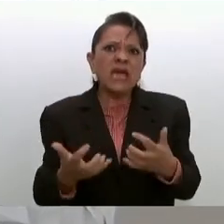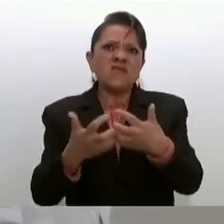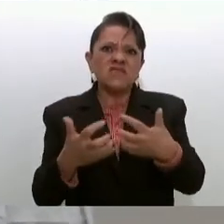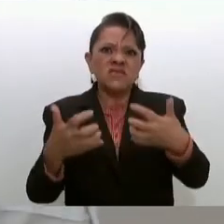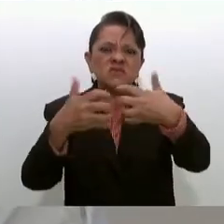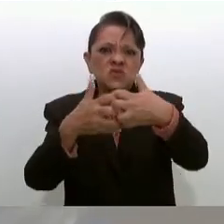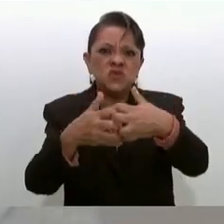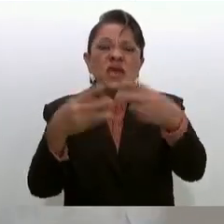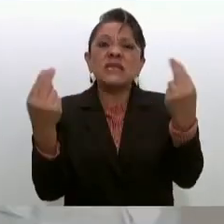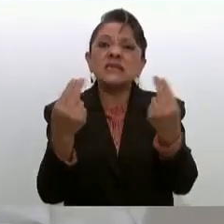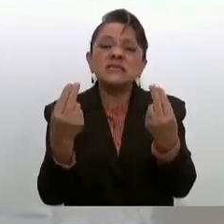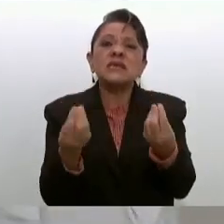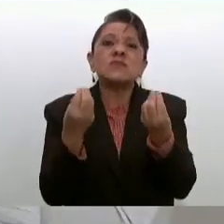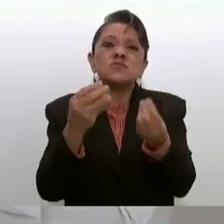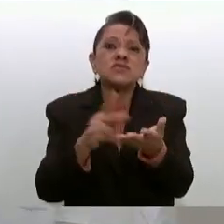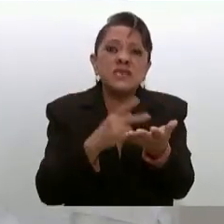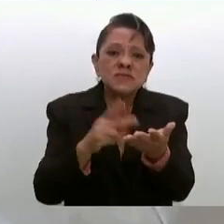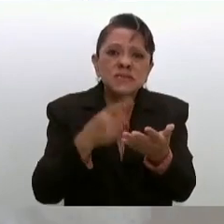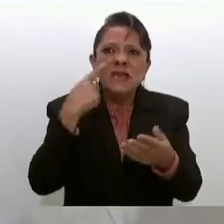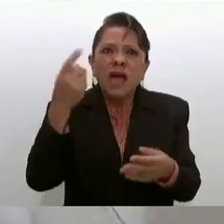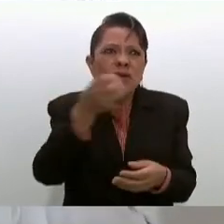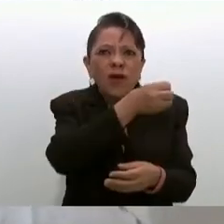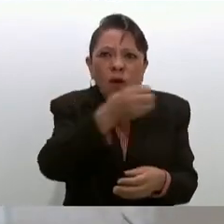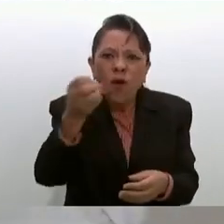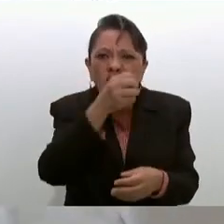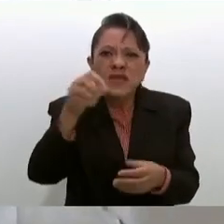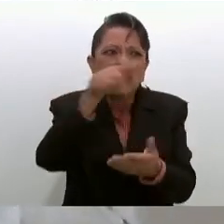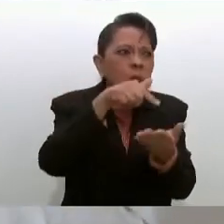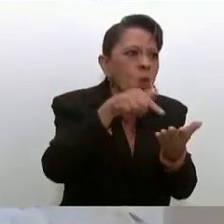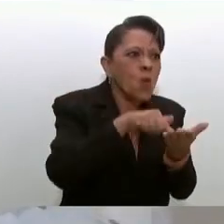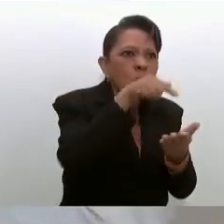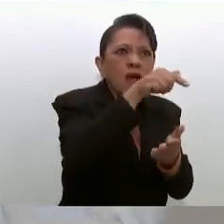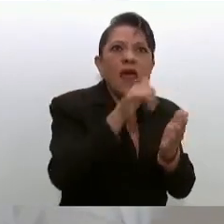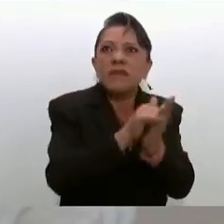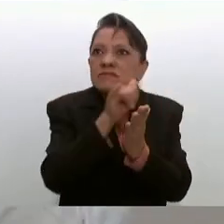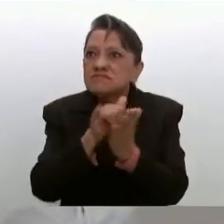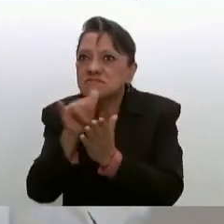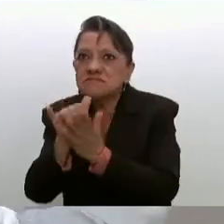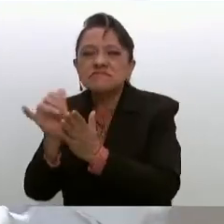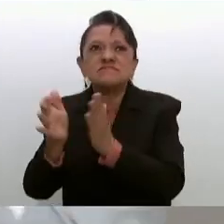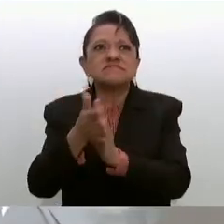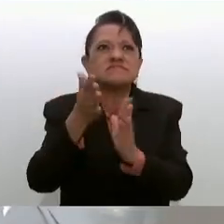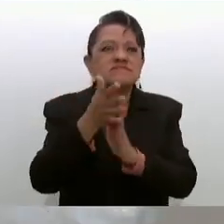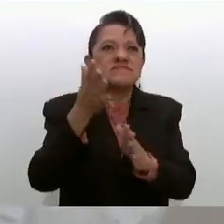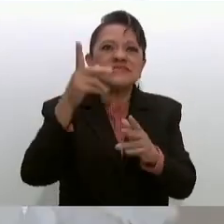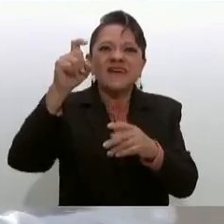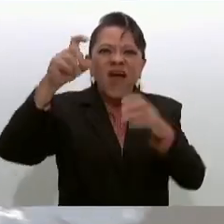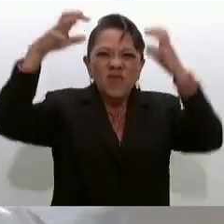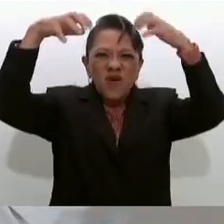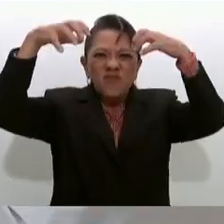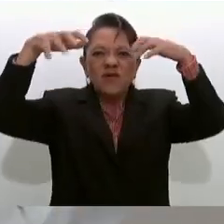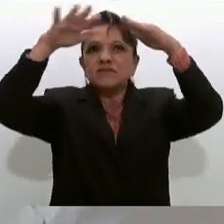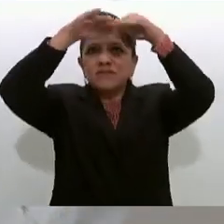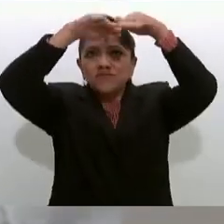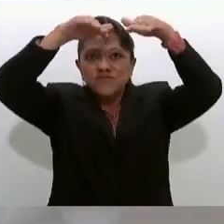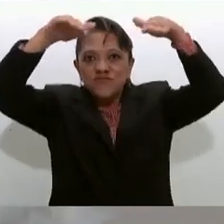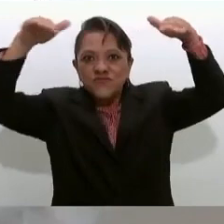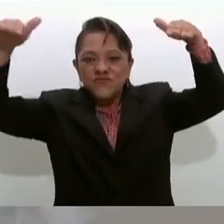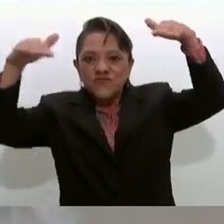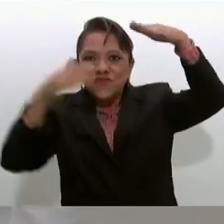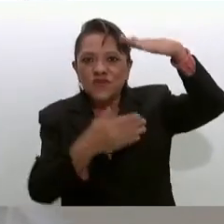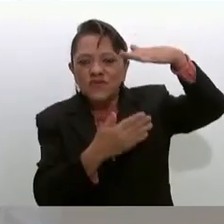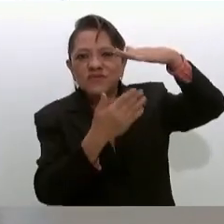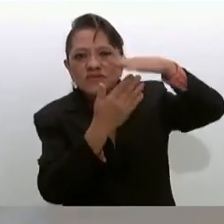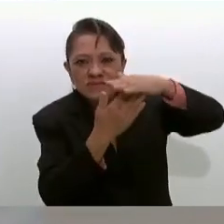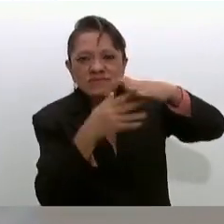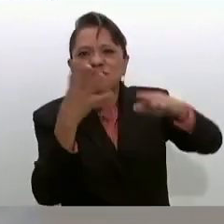necesitaba era muchas veces ordenar espacios, hacer obras importantes de impermeabilizaciones, mantenimiento de